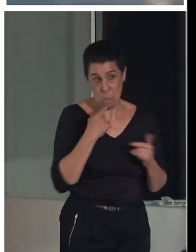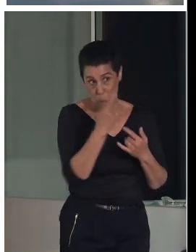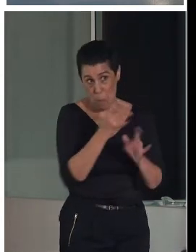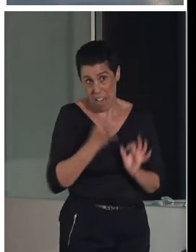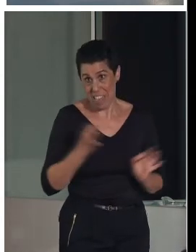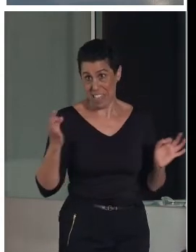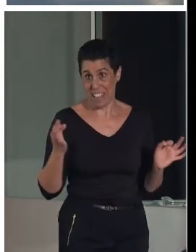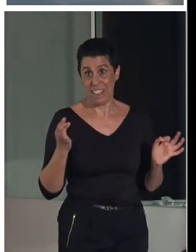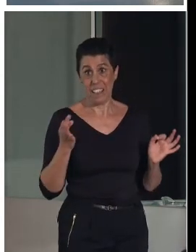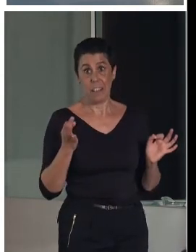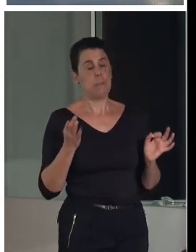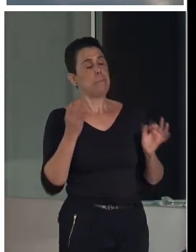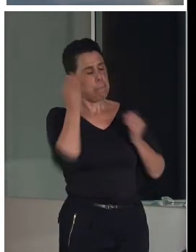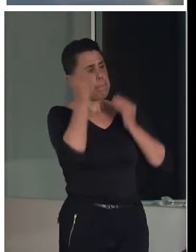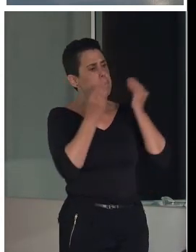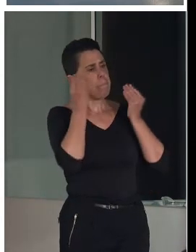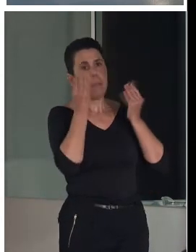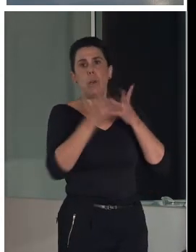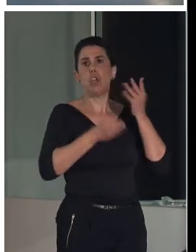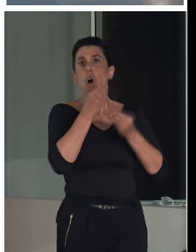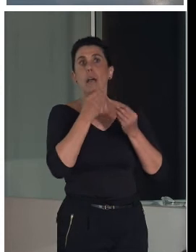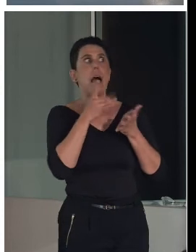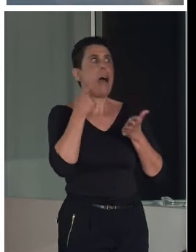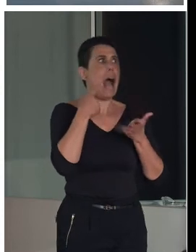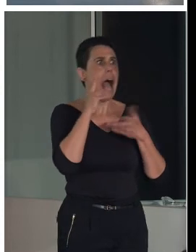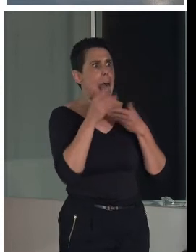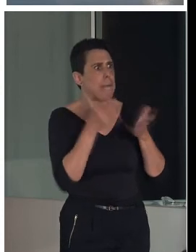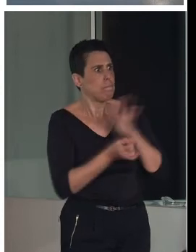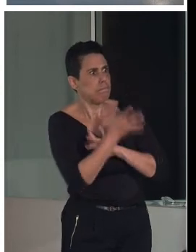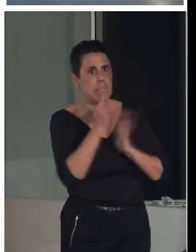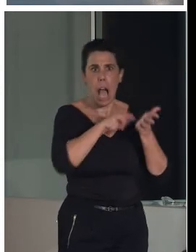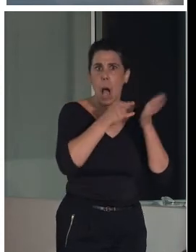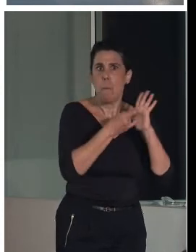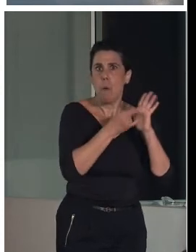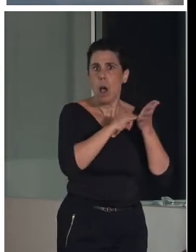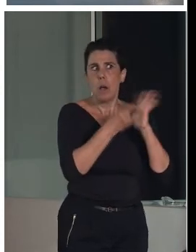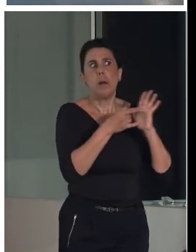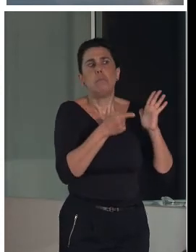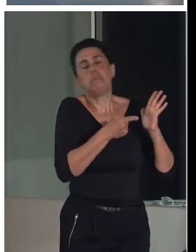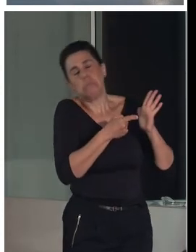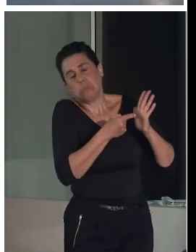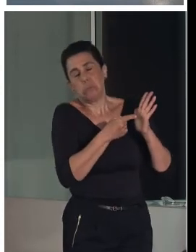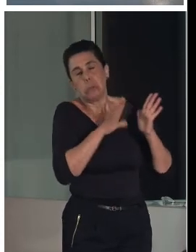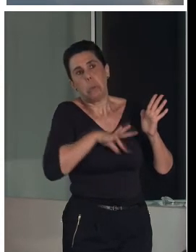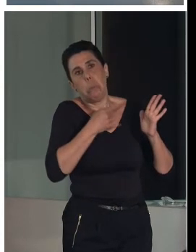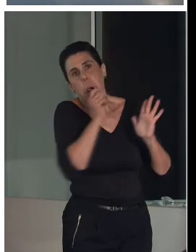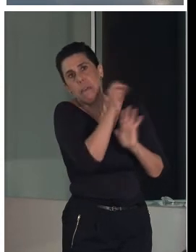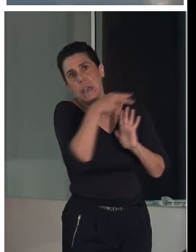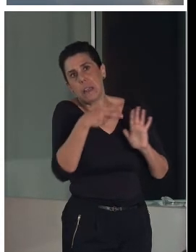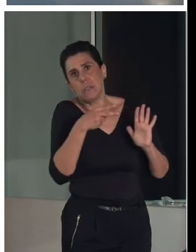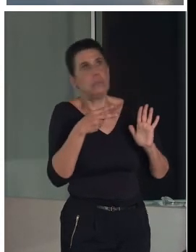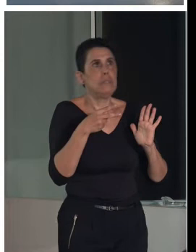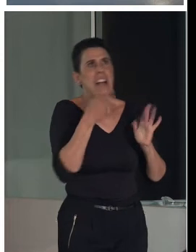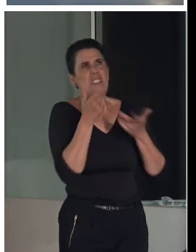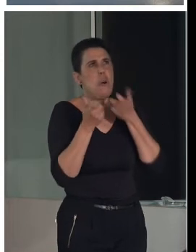Deciden abordar proyectos que pueden resultar, pues bueno, la